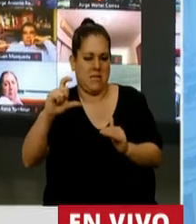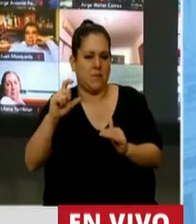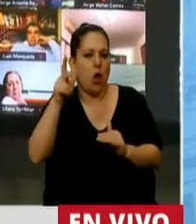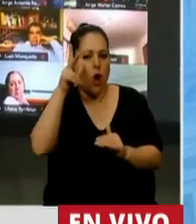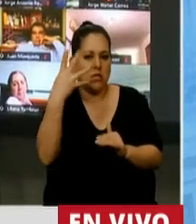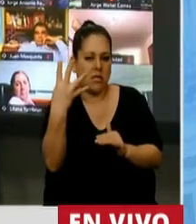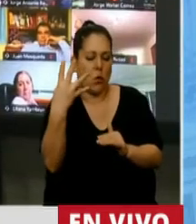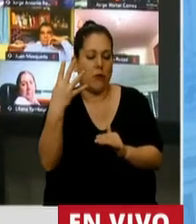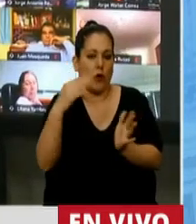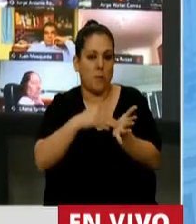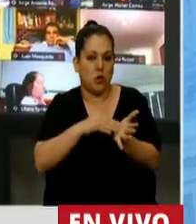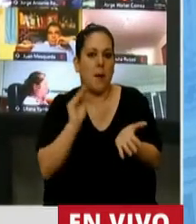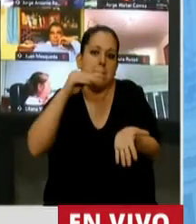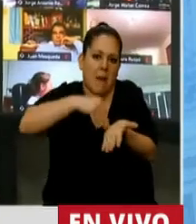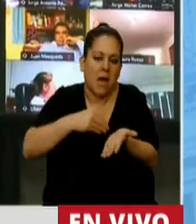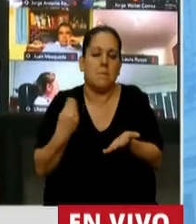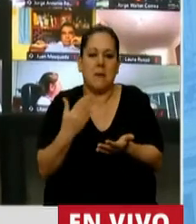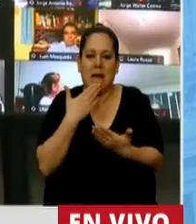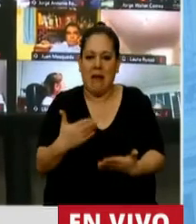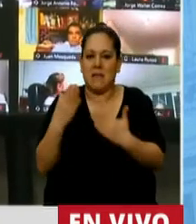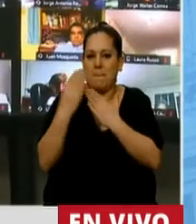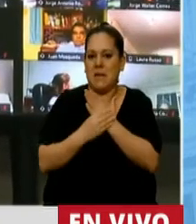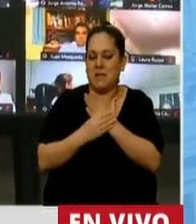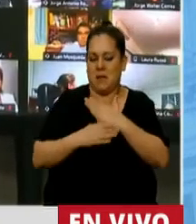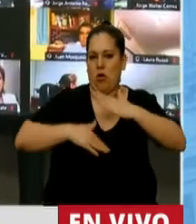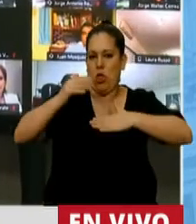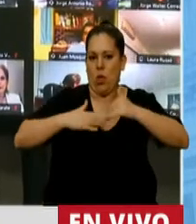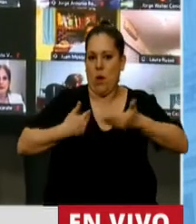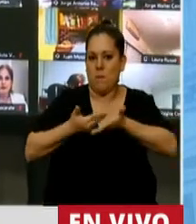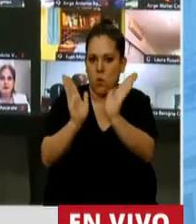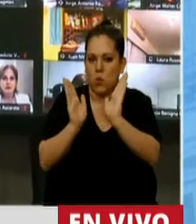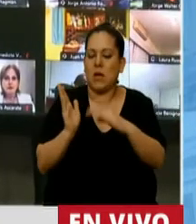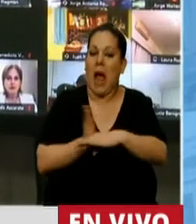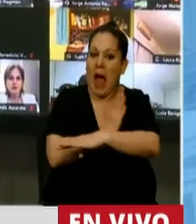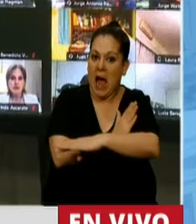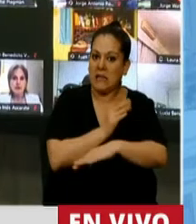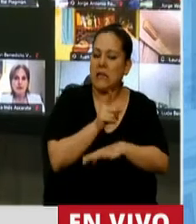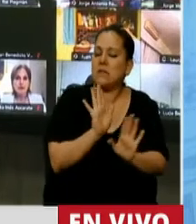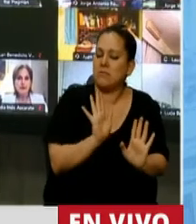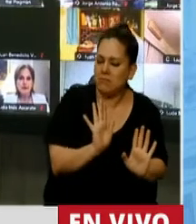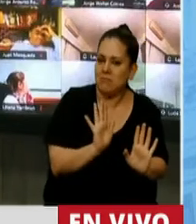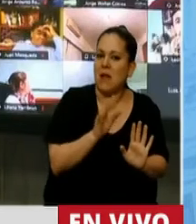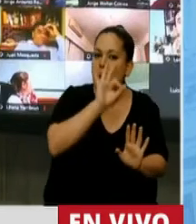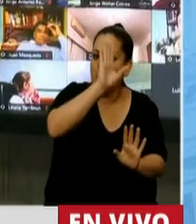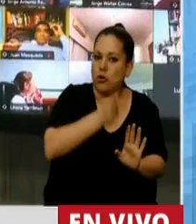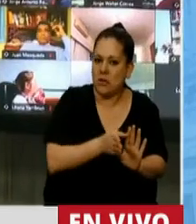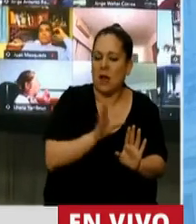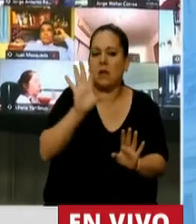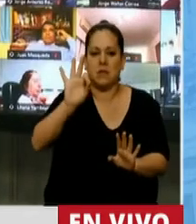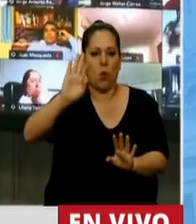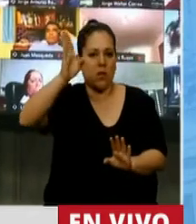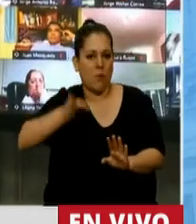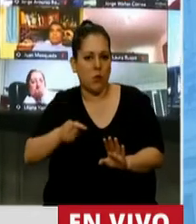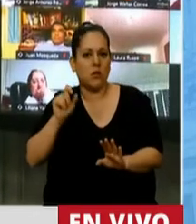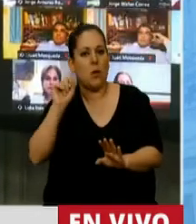millones que se van a destinar por parte del Ministerio de Obras Públicas justamente para obras. Antes de ese porcentaje un 50%